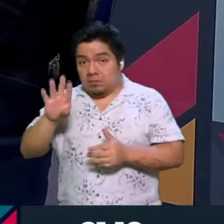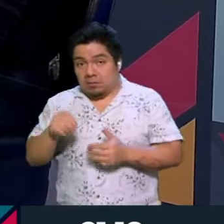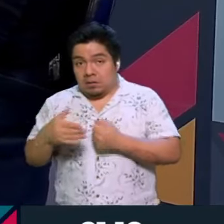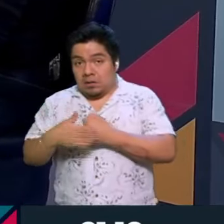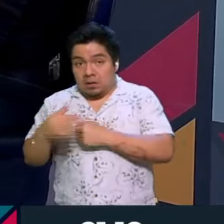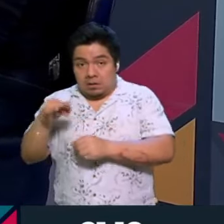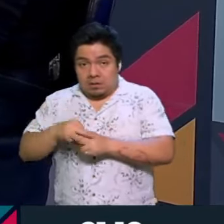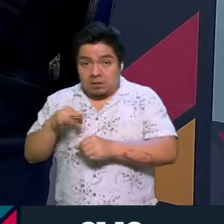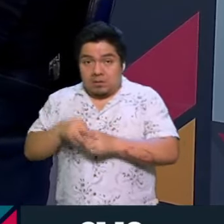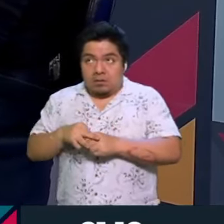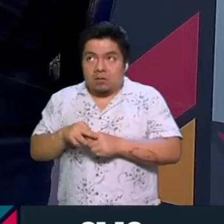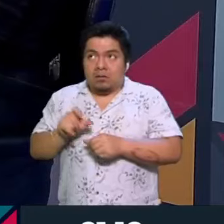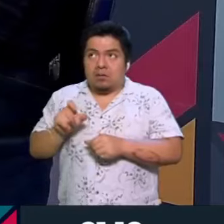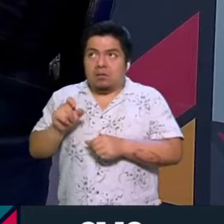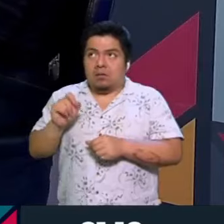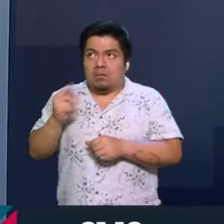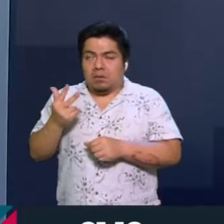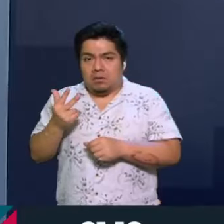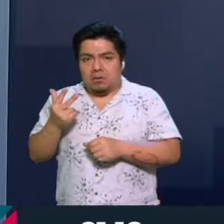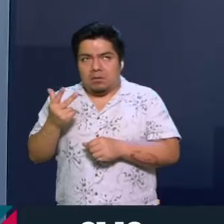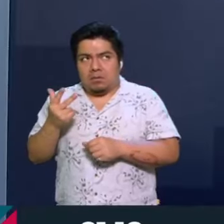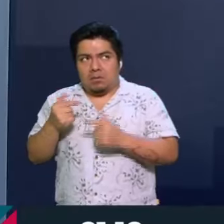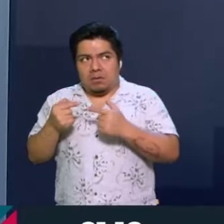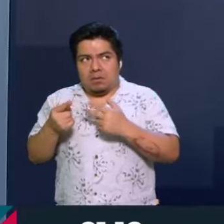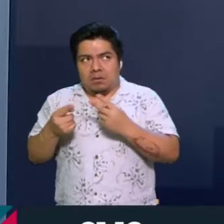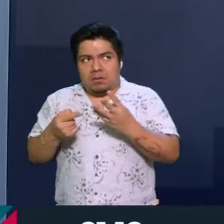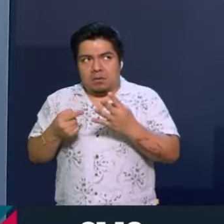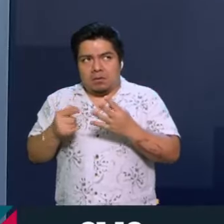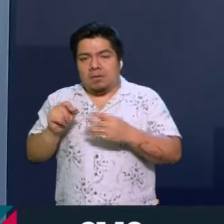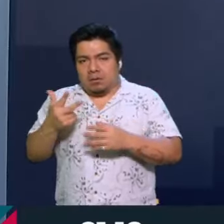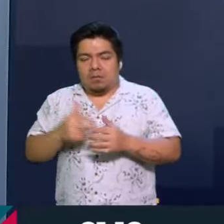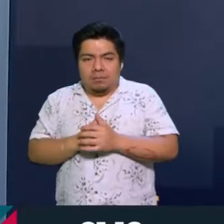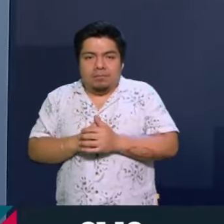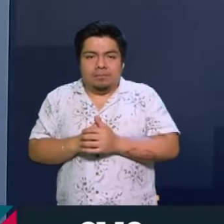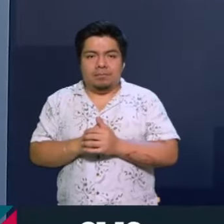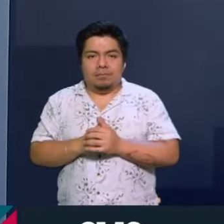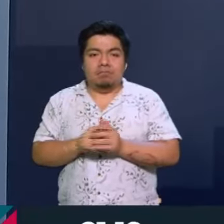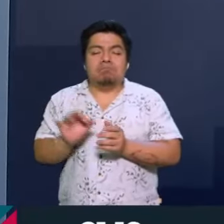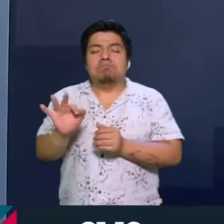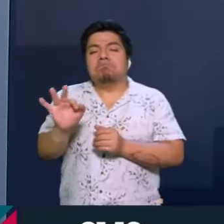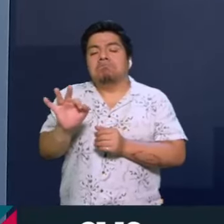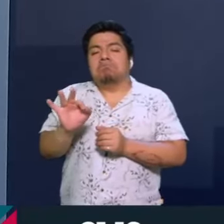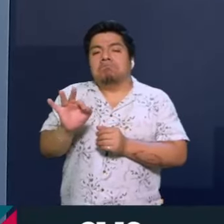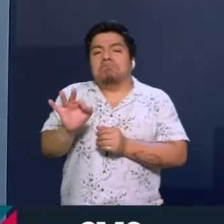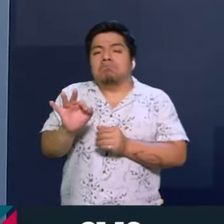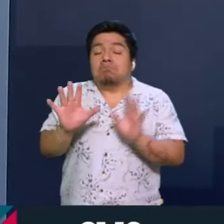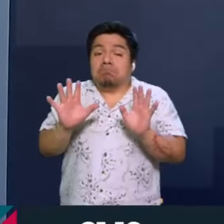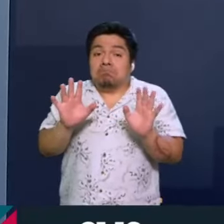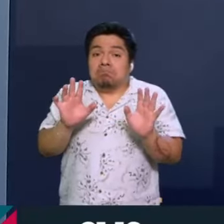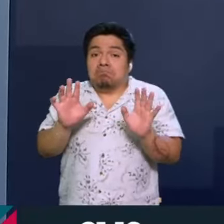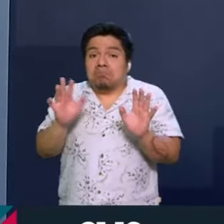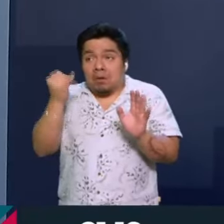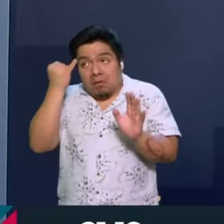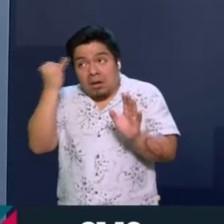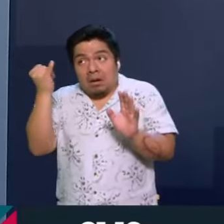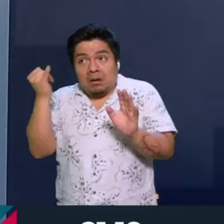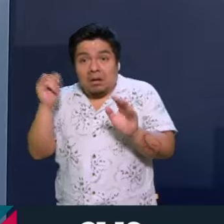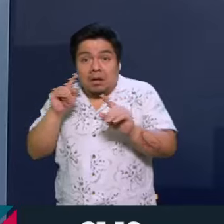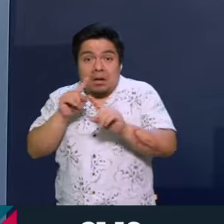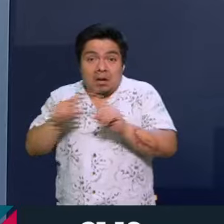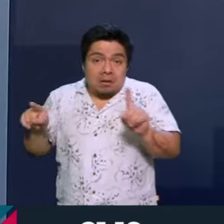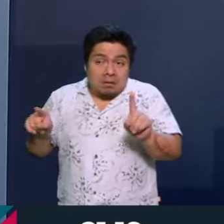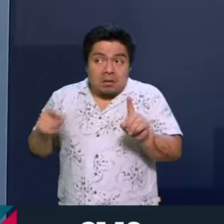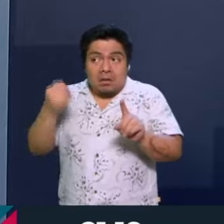la próxima elección, de a lo mejor... ¿28? 28, sí, claro. A 2028, de a lo mejor buscarle definirse ideológicamente